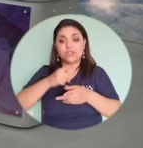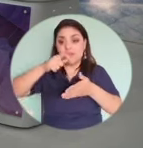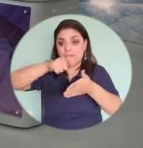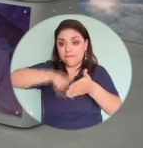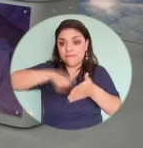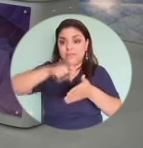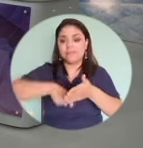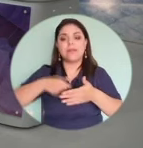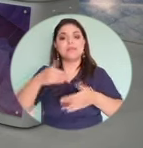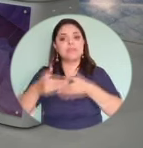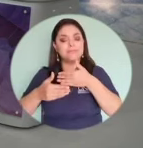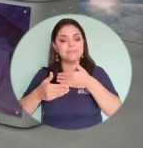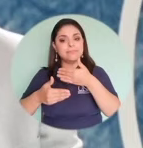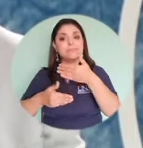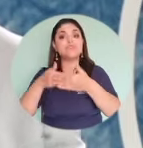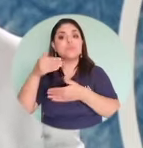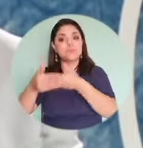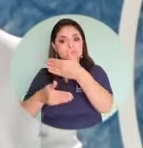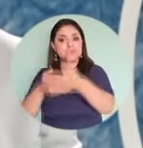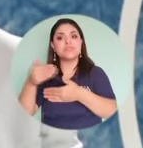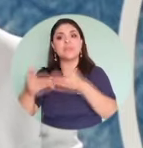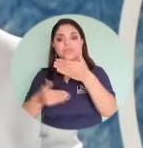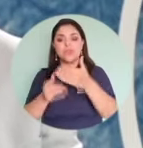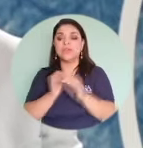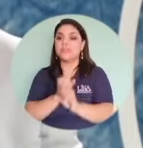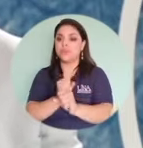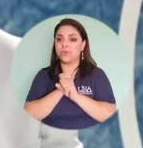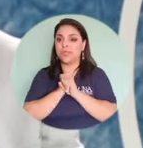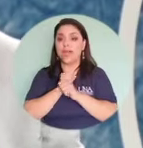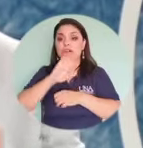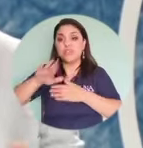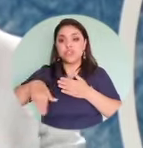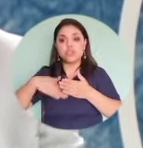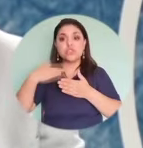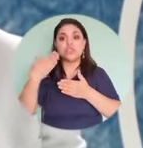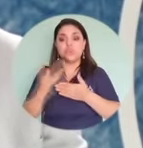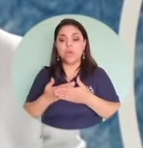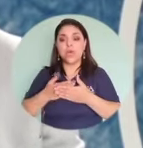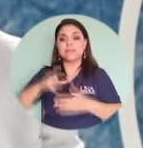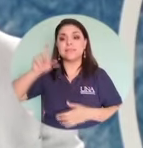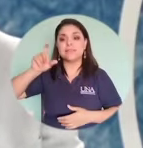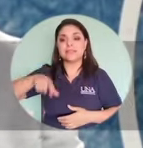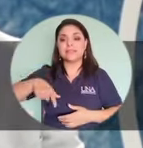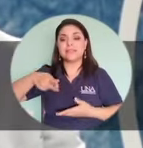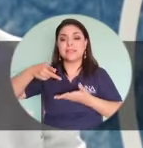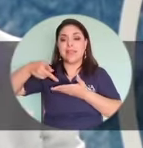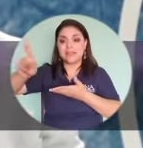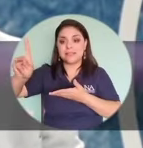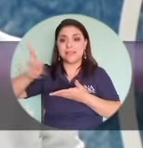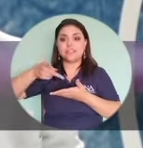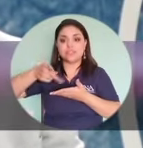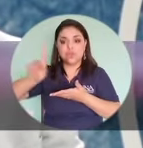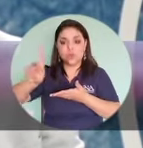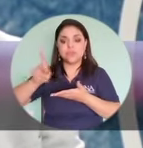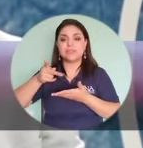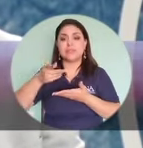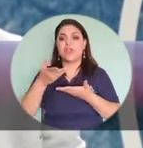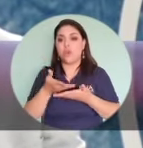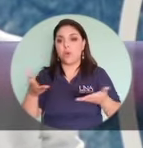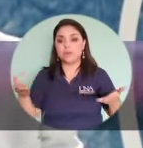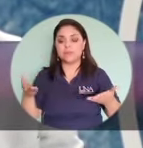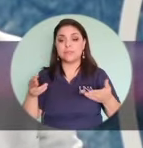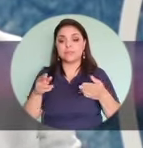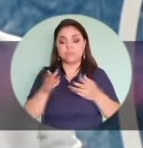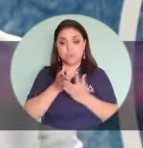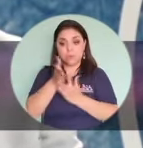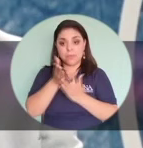en el proceso de seguridad de todas las transacciones y toda la intercomunicación que se da entre las personas